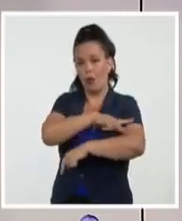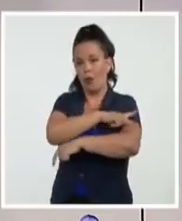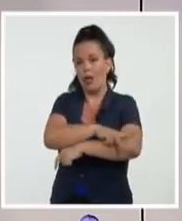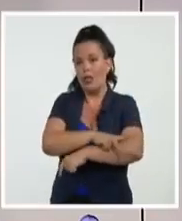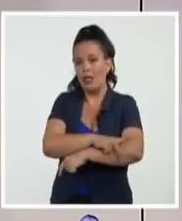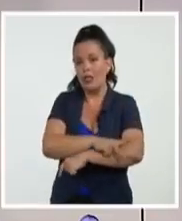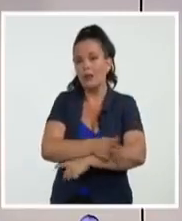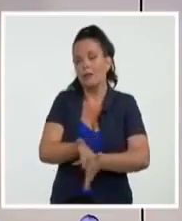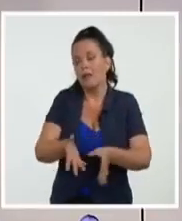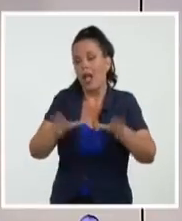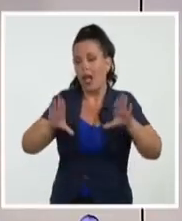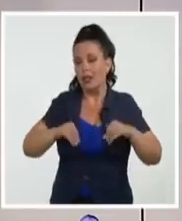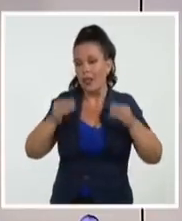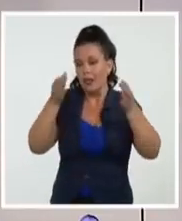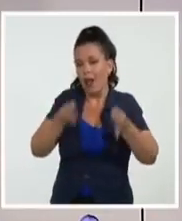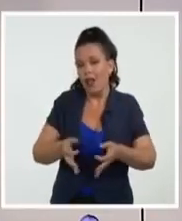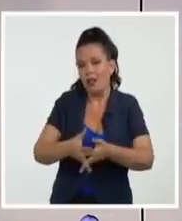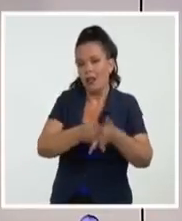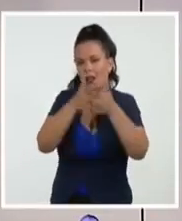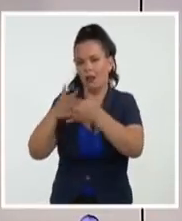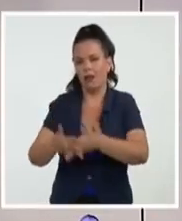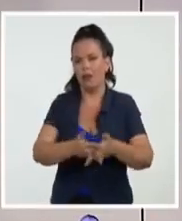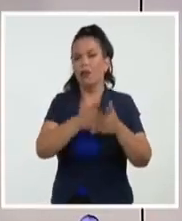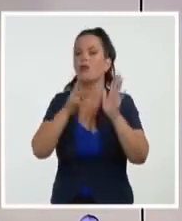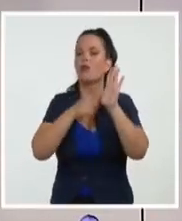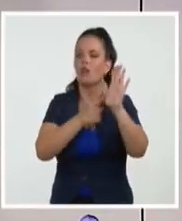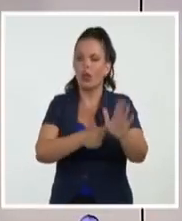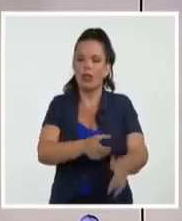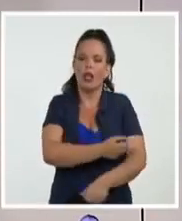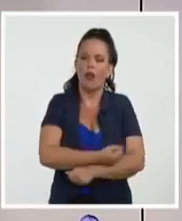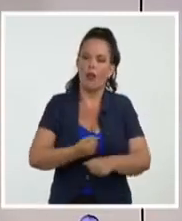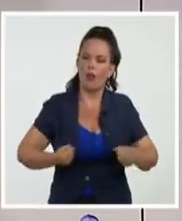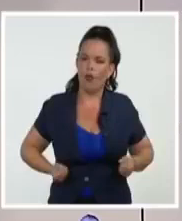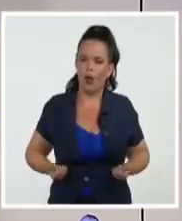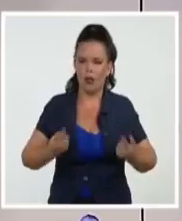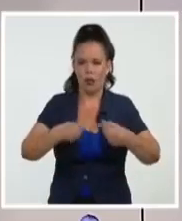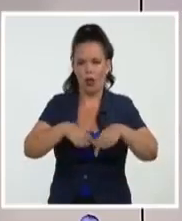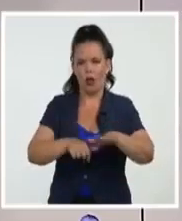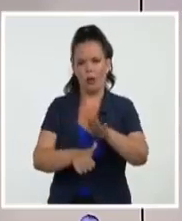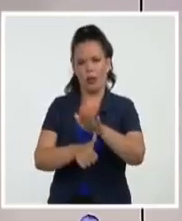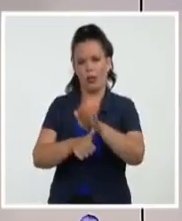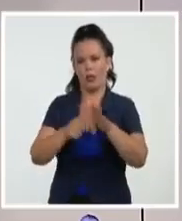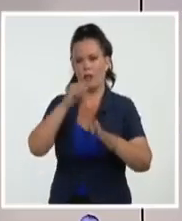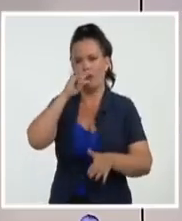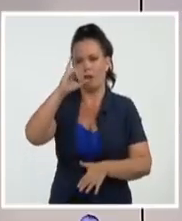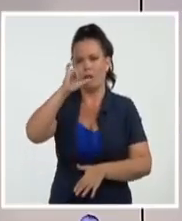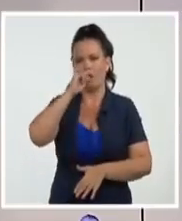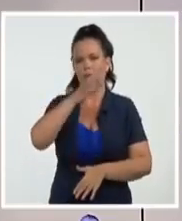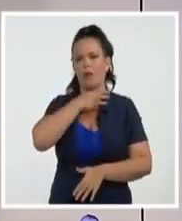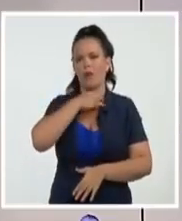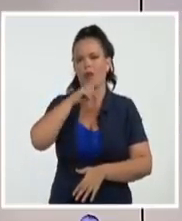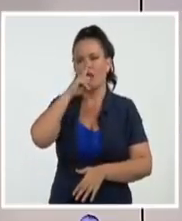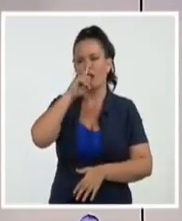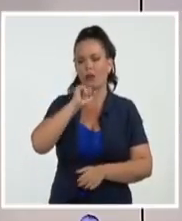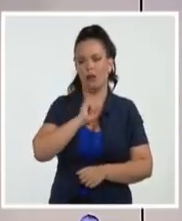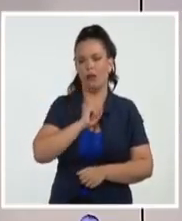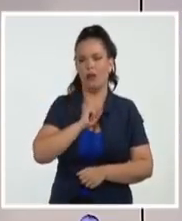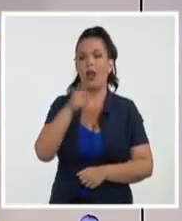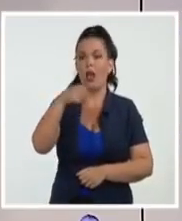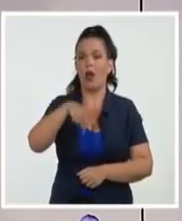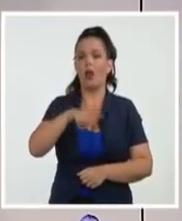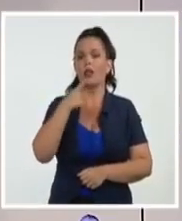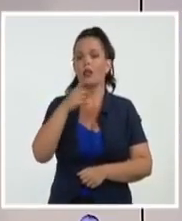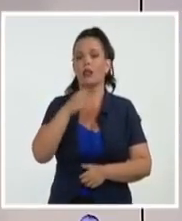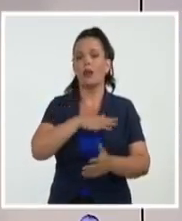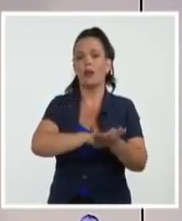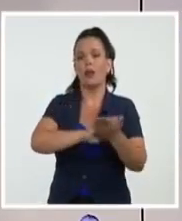estadounidenses. Un claro esfuerzo del actual presidente para cortejar al sector anticubano, al que ahora permite hasta